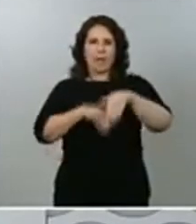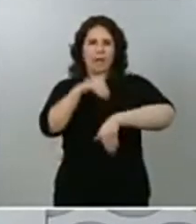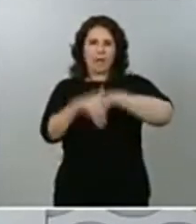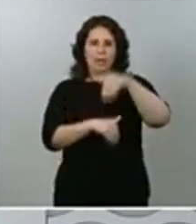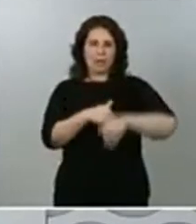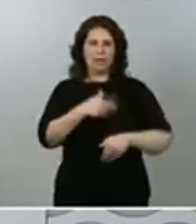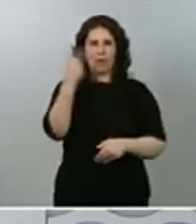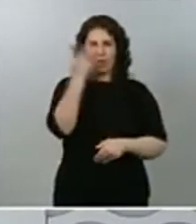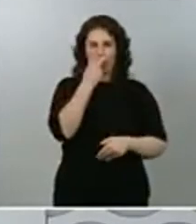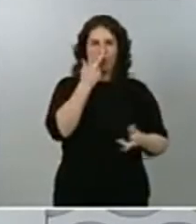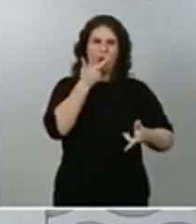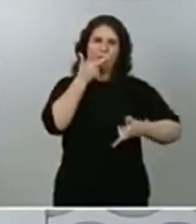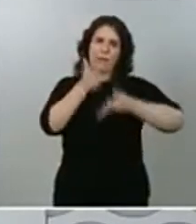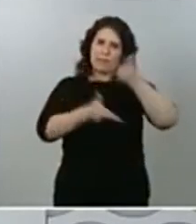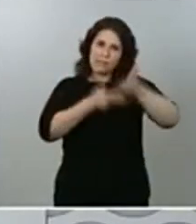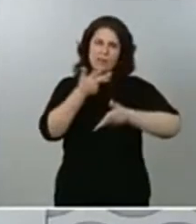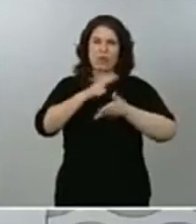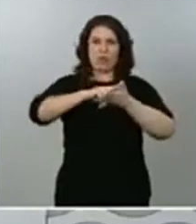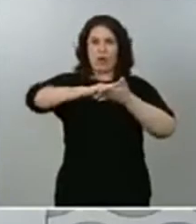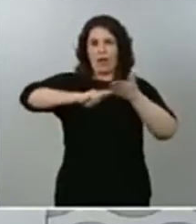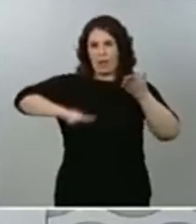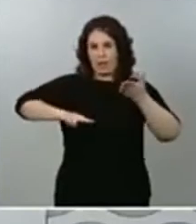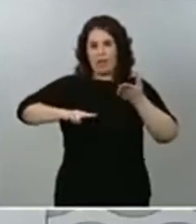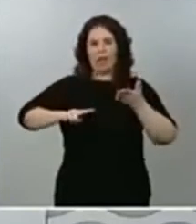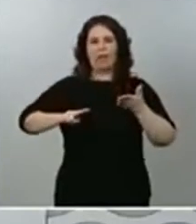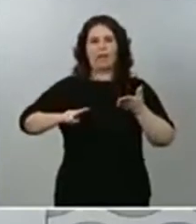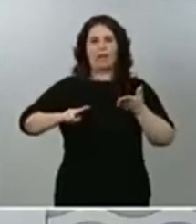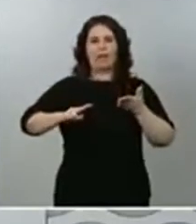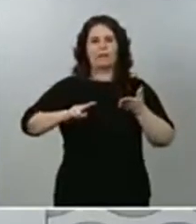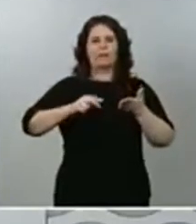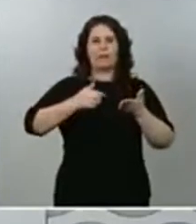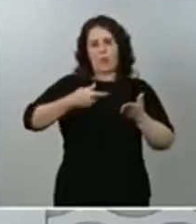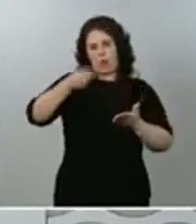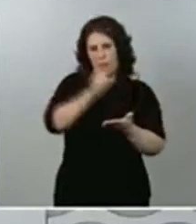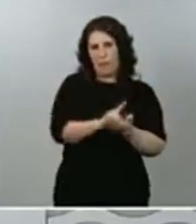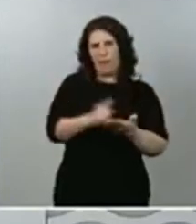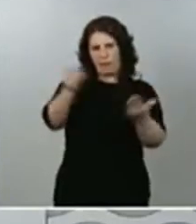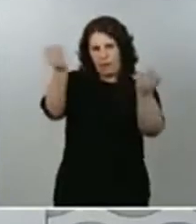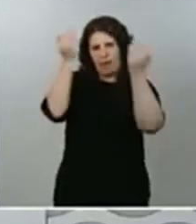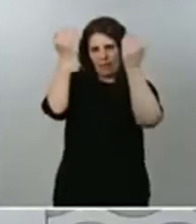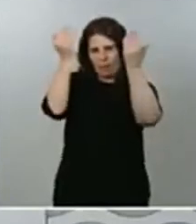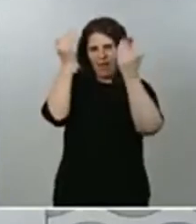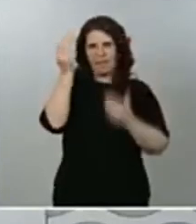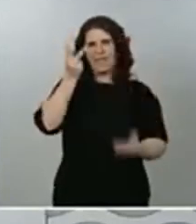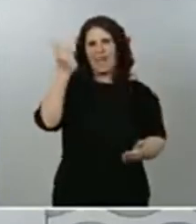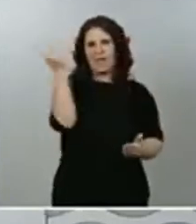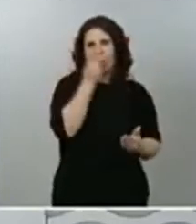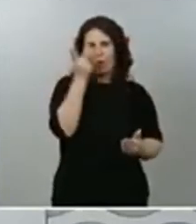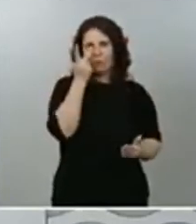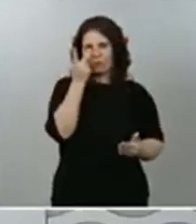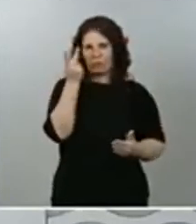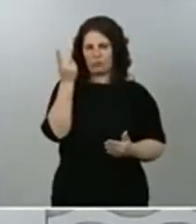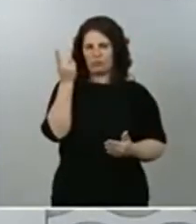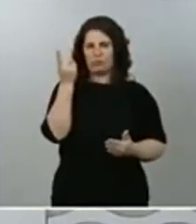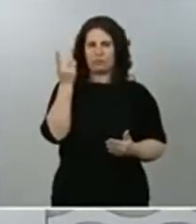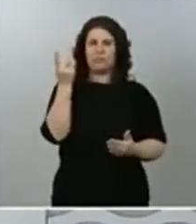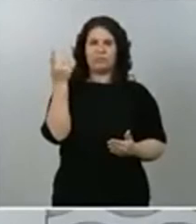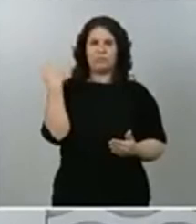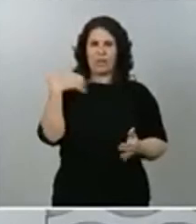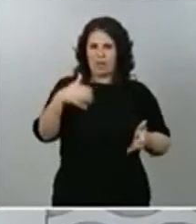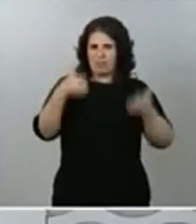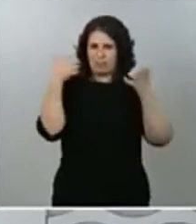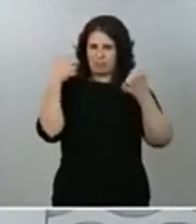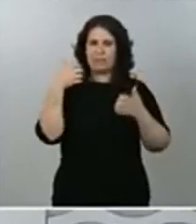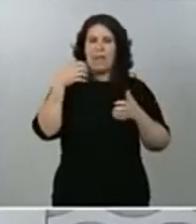y en Galicia, reiterando nuestra felicitación a los ganadores de la contienda electoral, ahora toca en el País Vasco